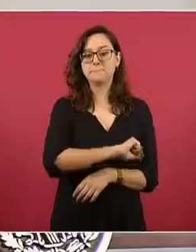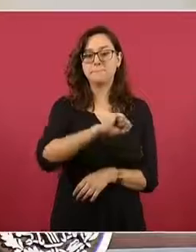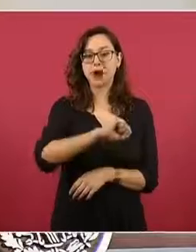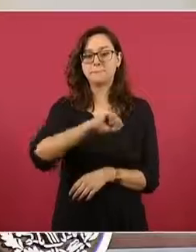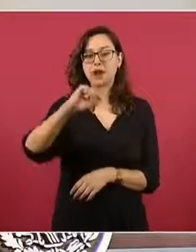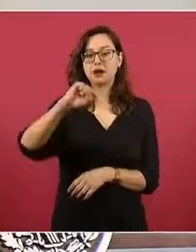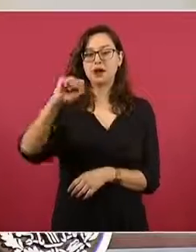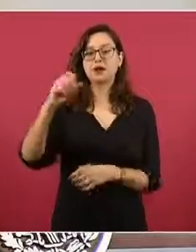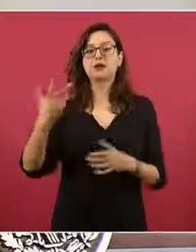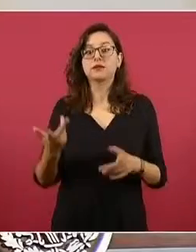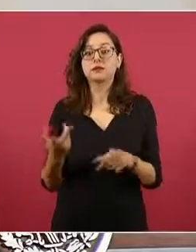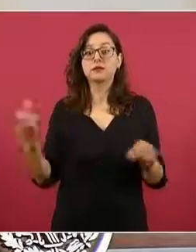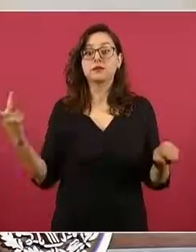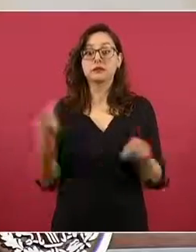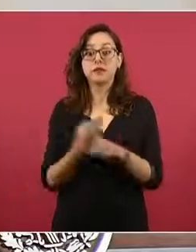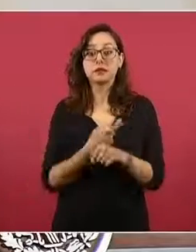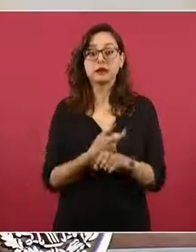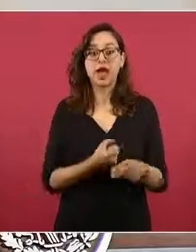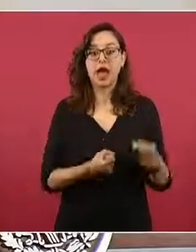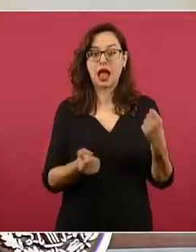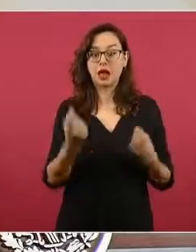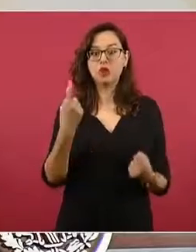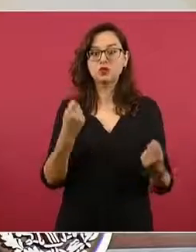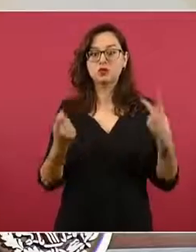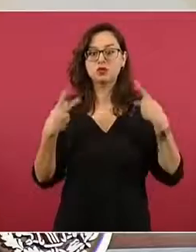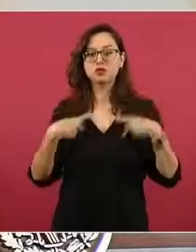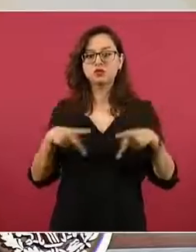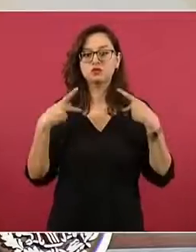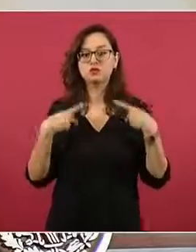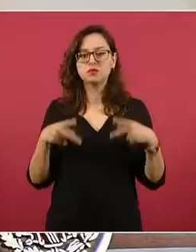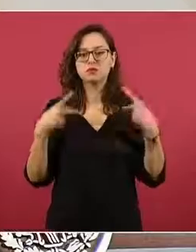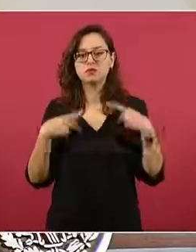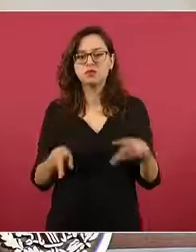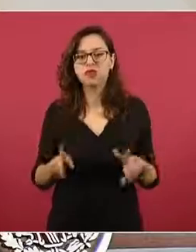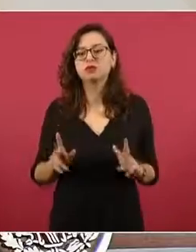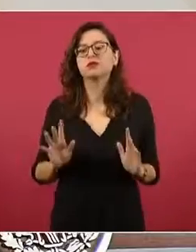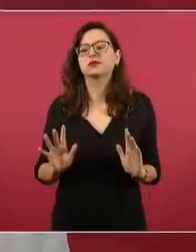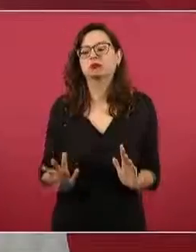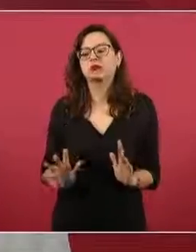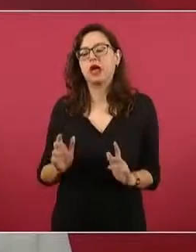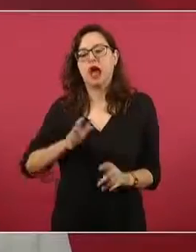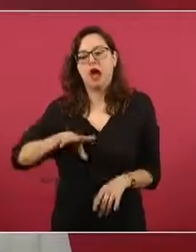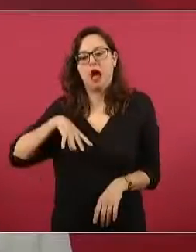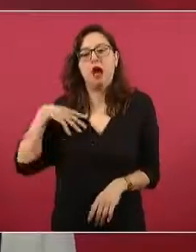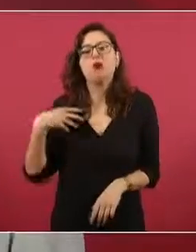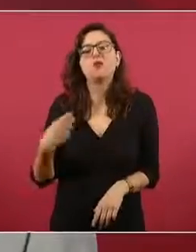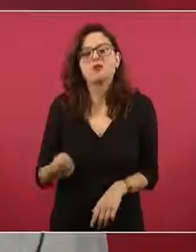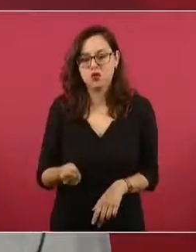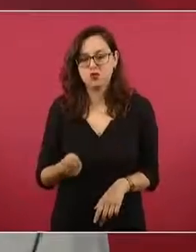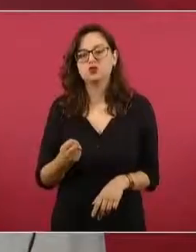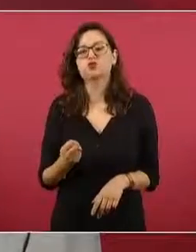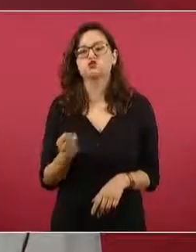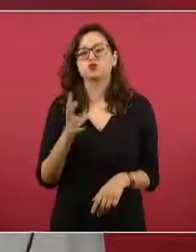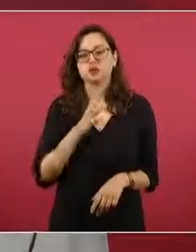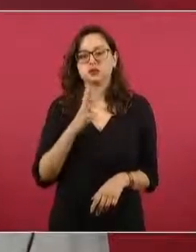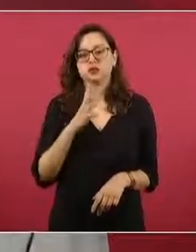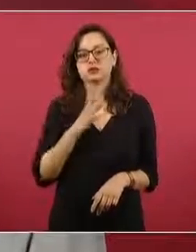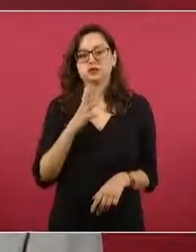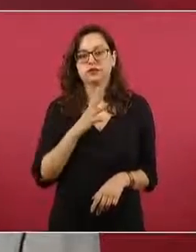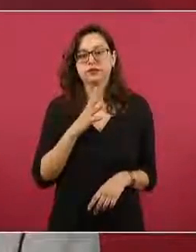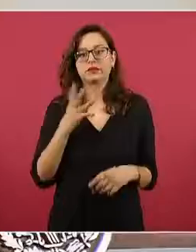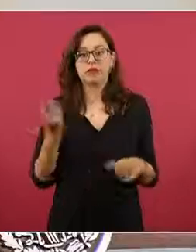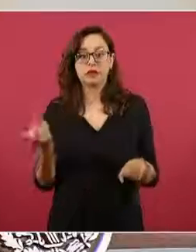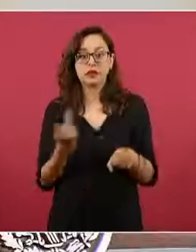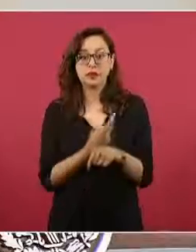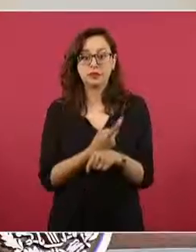moverle a la báscula, de moverle al calibrador de flujos, al medidor de flujos. Y entonces, si sube el precio para